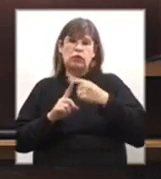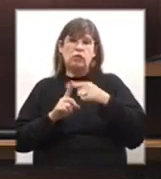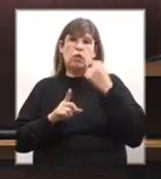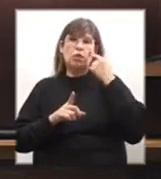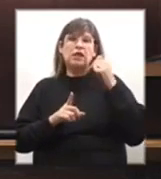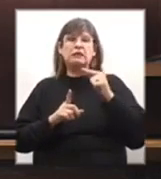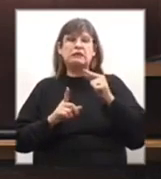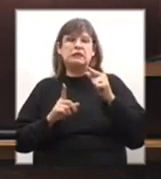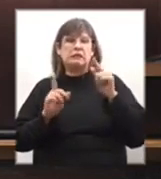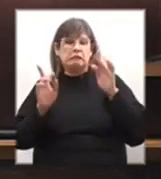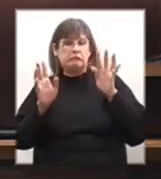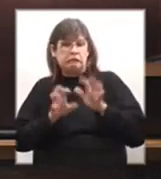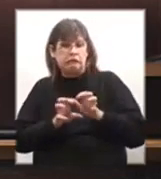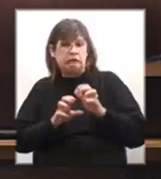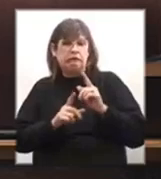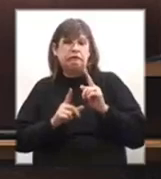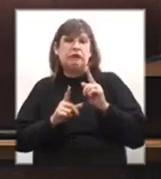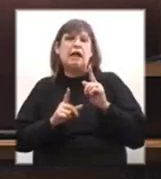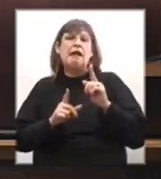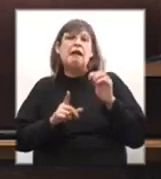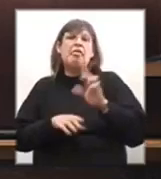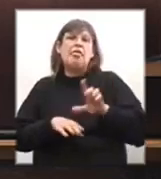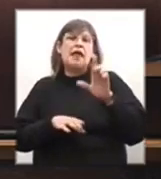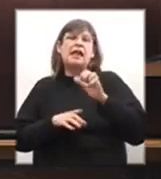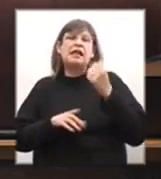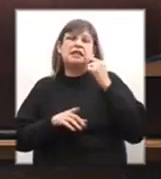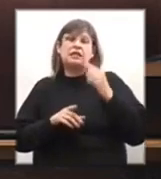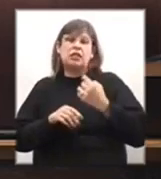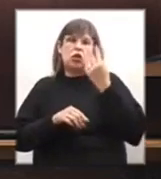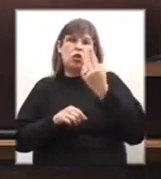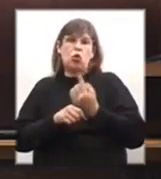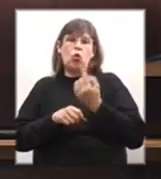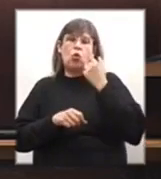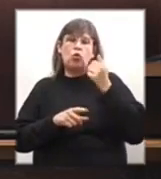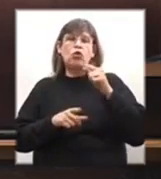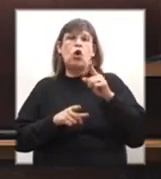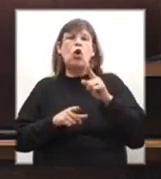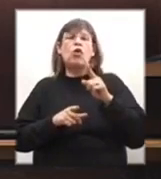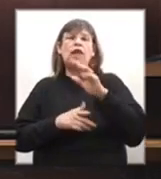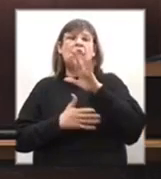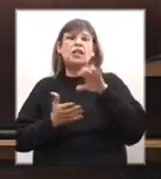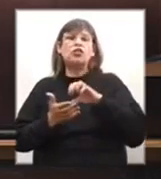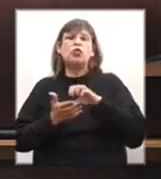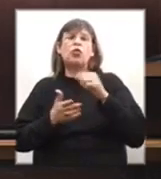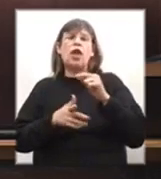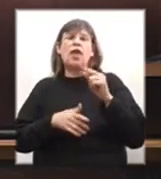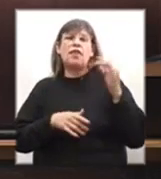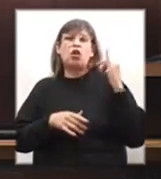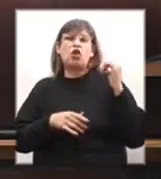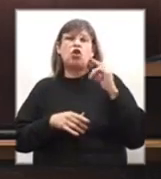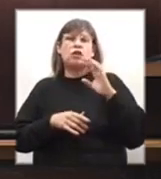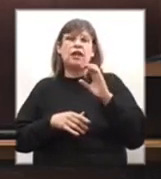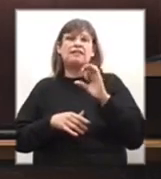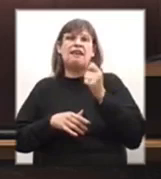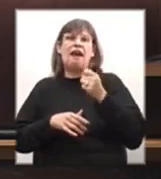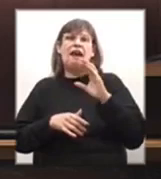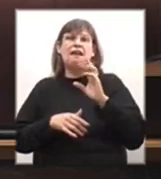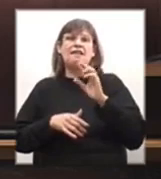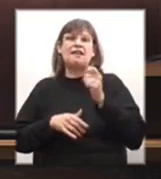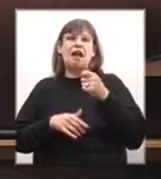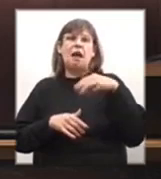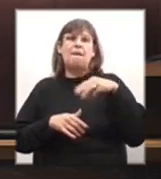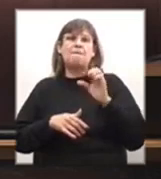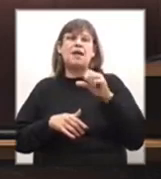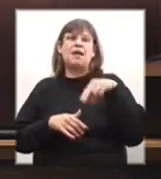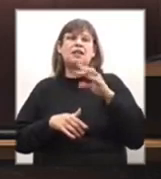mal estado del edificio del Liceo 1 de la ciudad de Colonia del Sacramento. Y creemos que allí también necesitamos